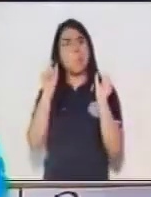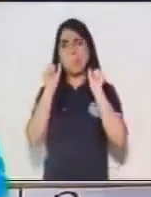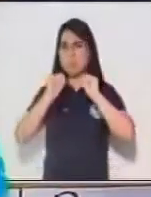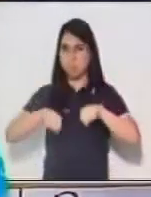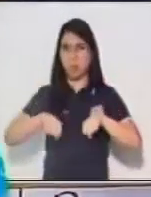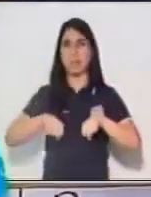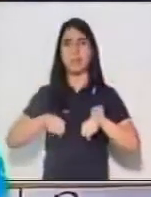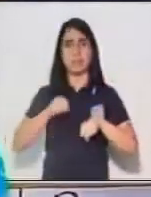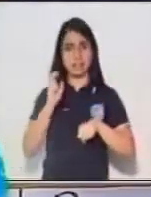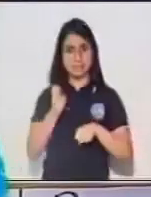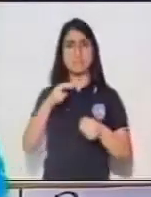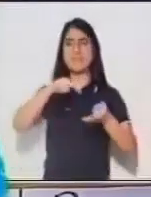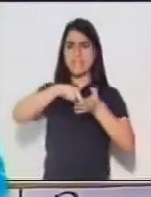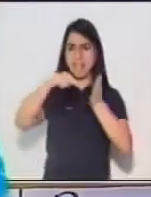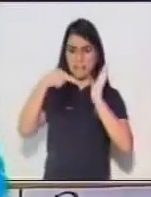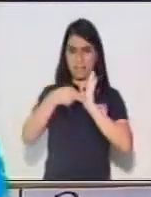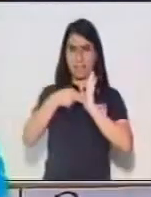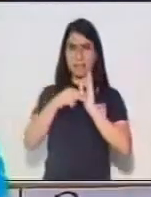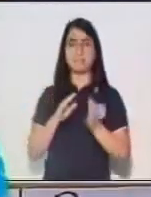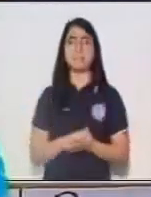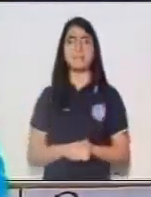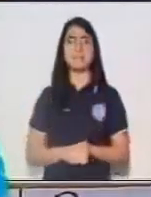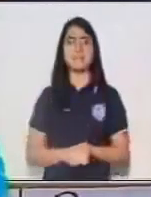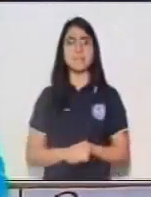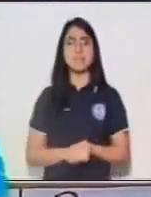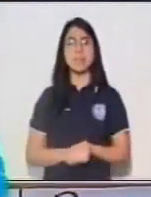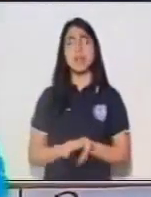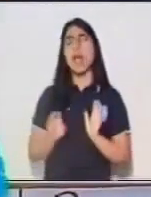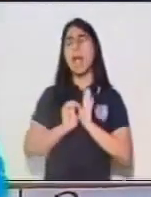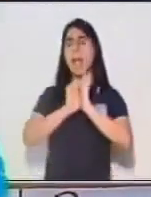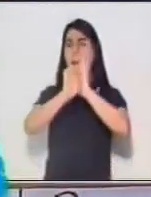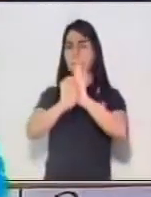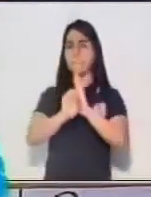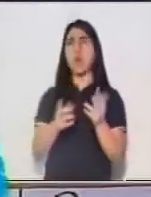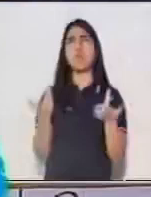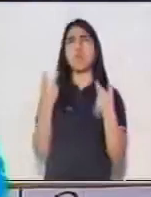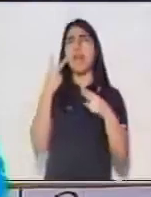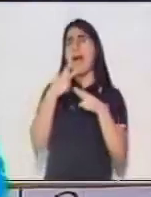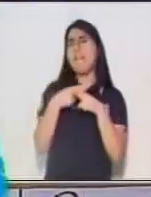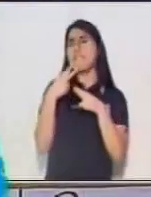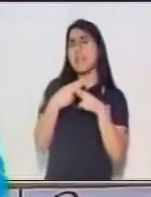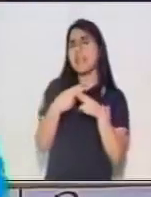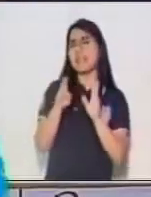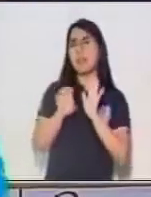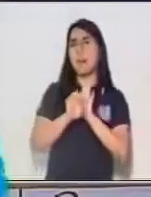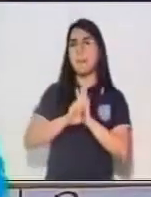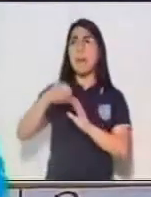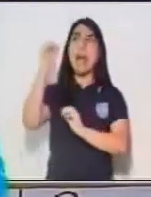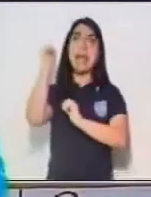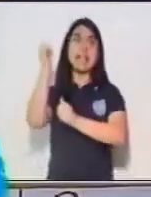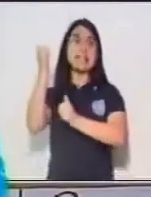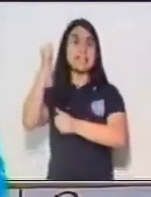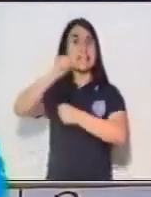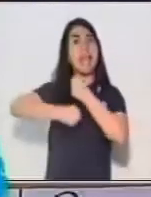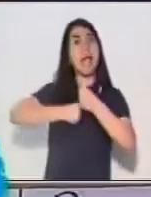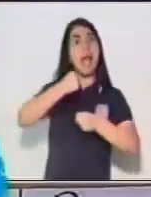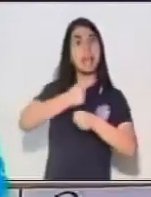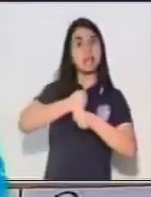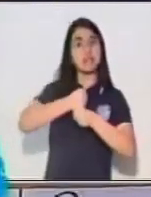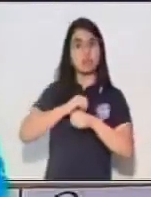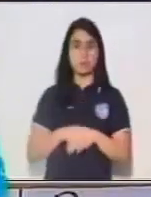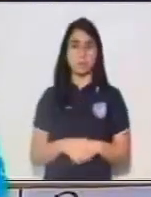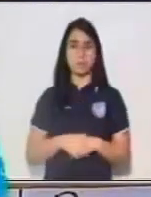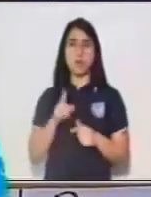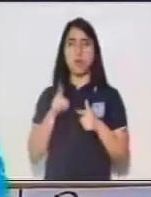unimembres. Por ejemplo, la frase o expresión 15 años. Cuando te dicen vamos a